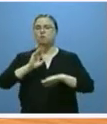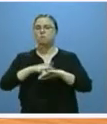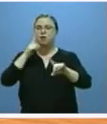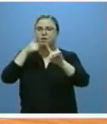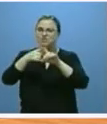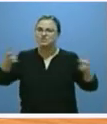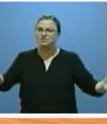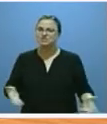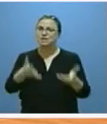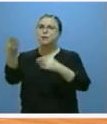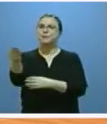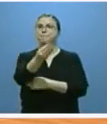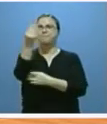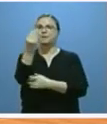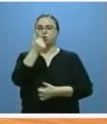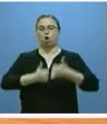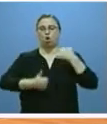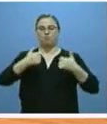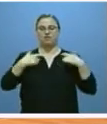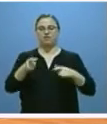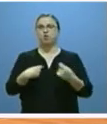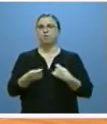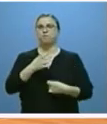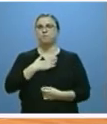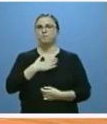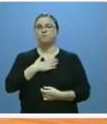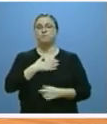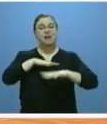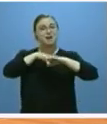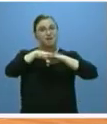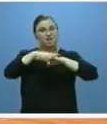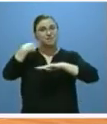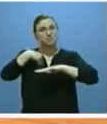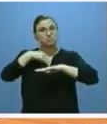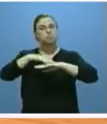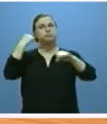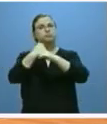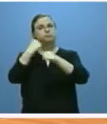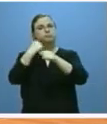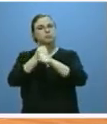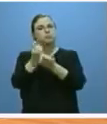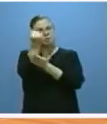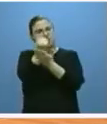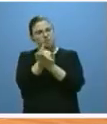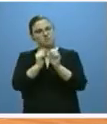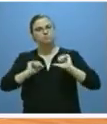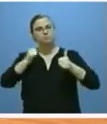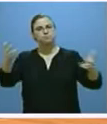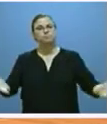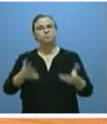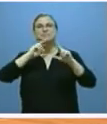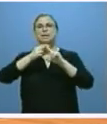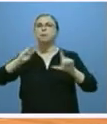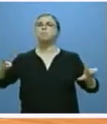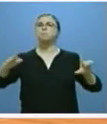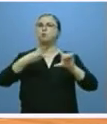incidir en la mejora de la competitividad del sector. Una red que ya está trabajando en el diseño y puesta en marcha del portal del